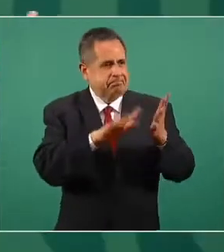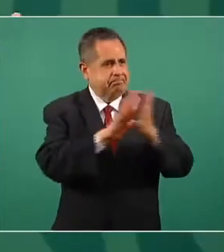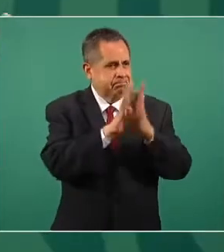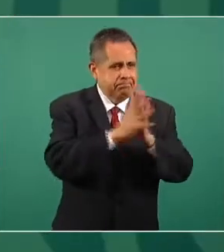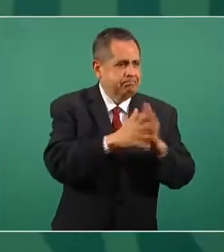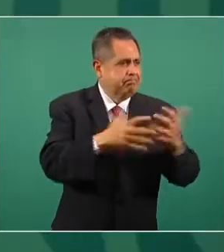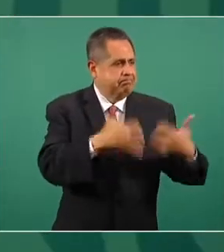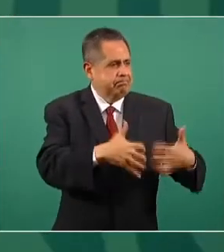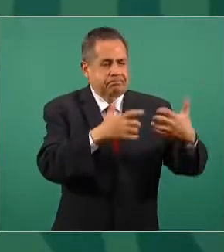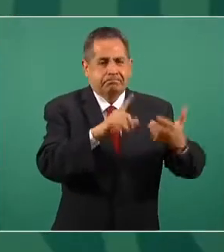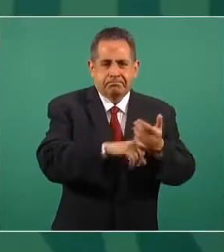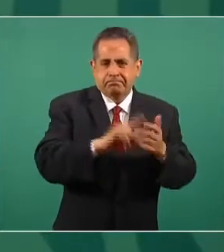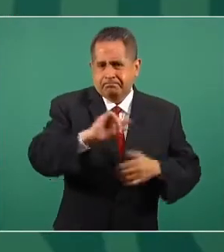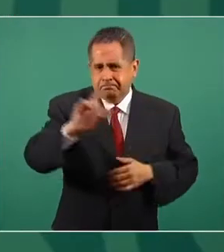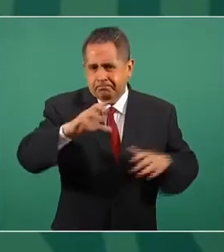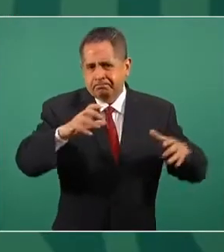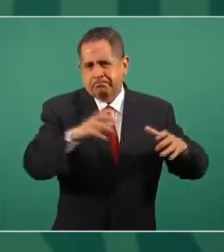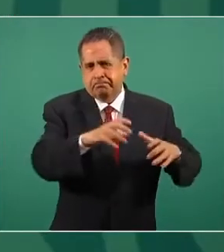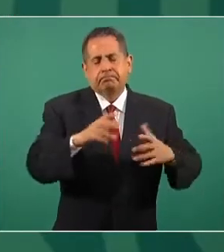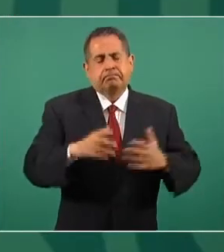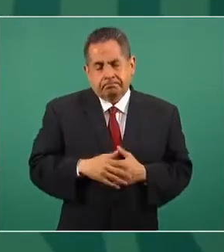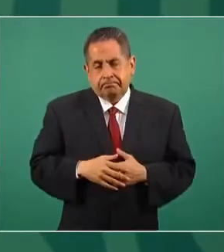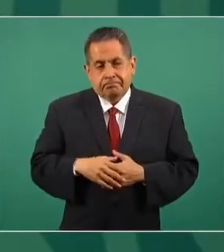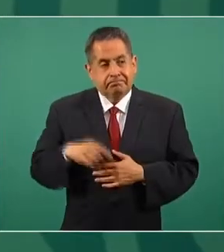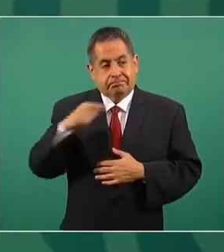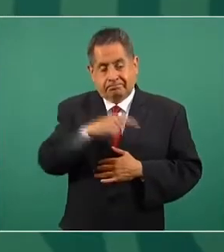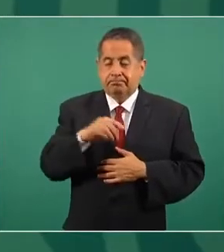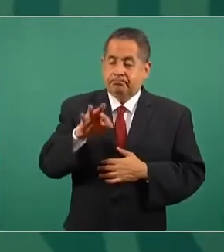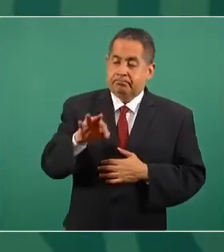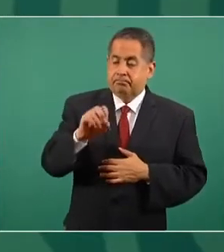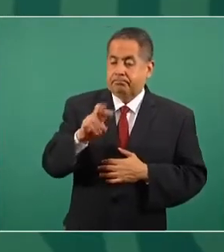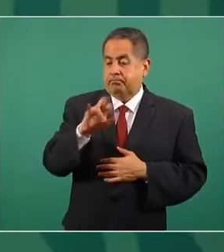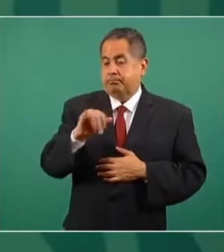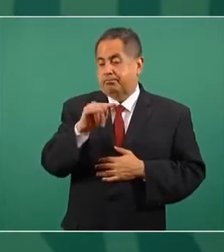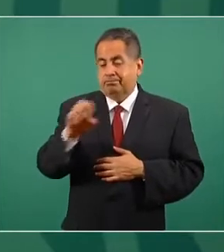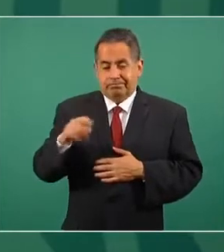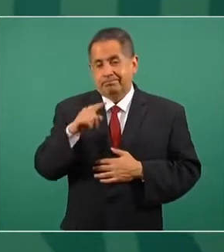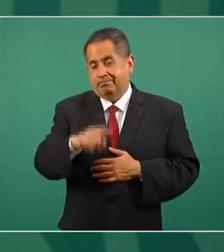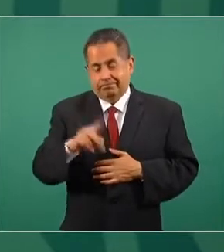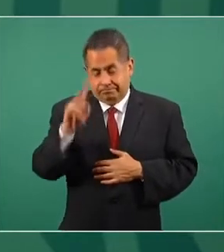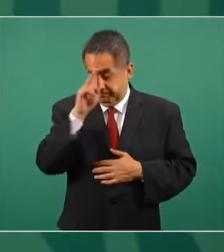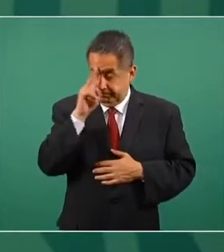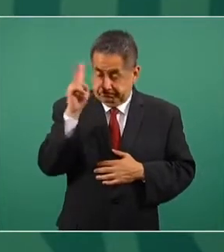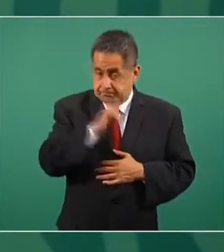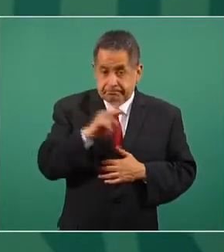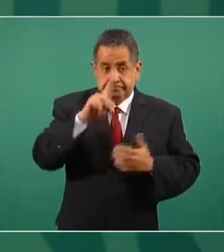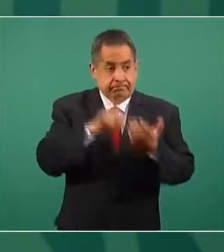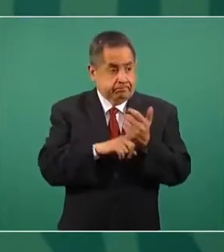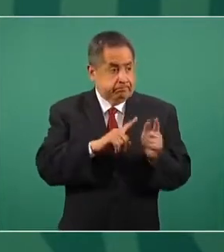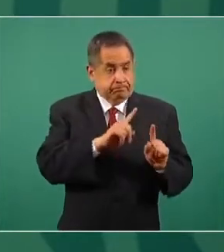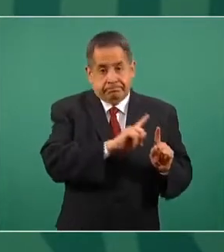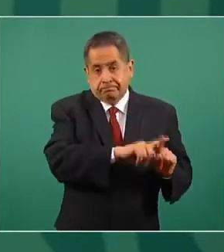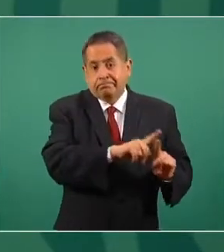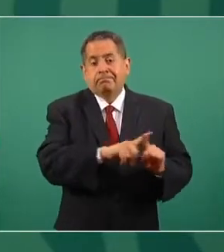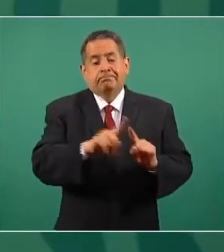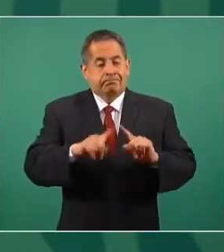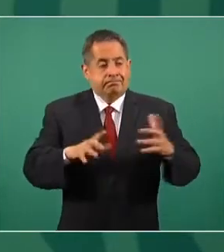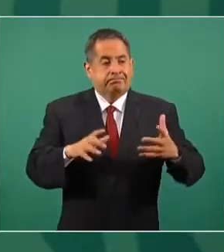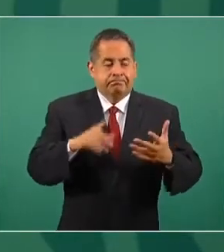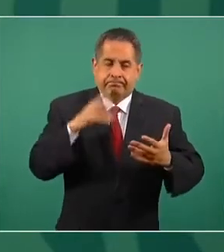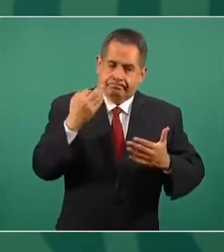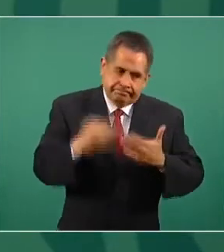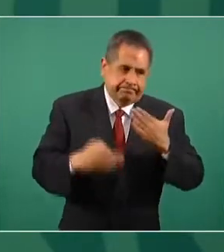empresas, con funcionarios. Y particularmente en el FOBISTE tenemos una gama importante de